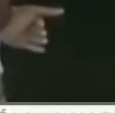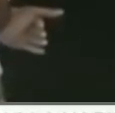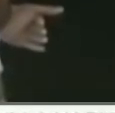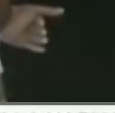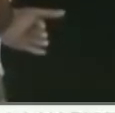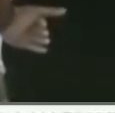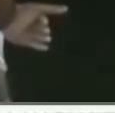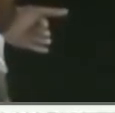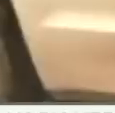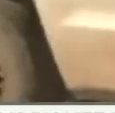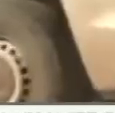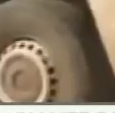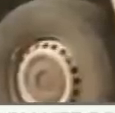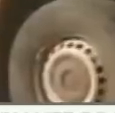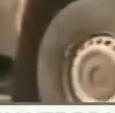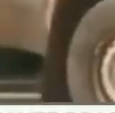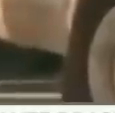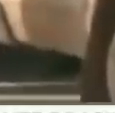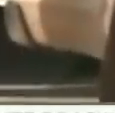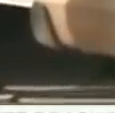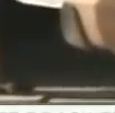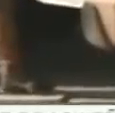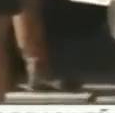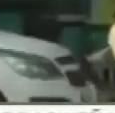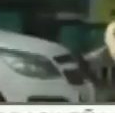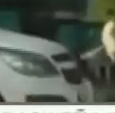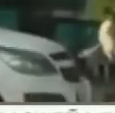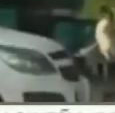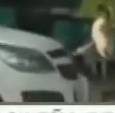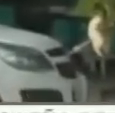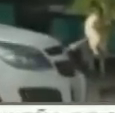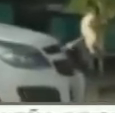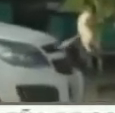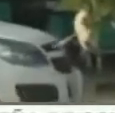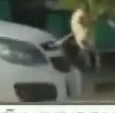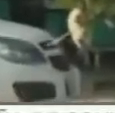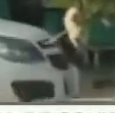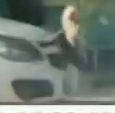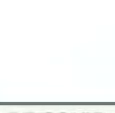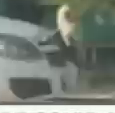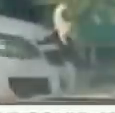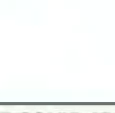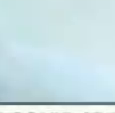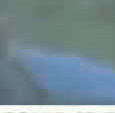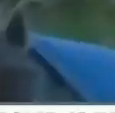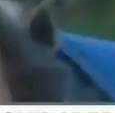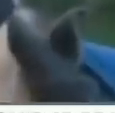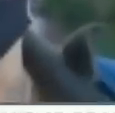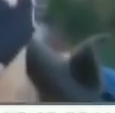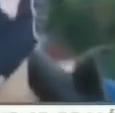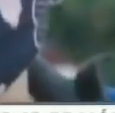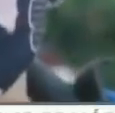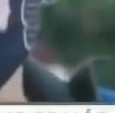de mascarillas, algo a lo que, el mismo presidente, hace caso omiso, las medidas son